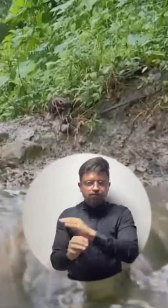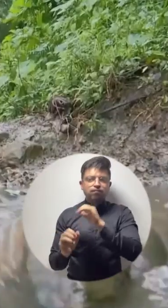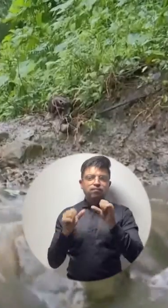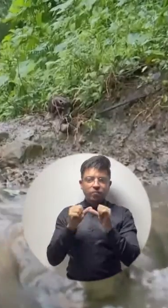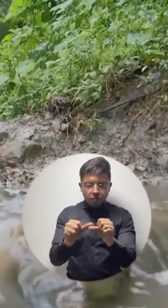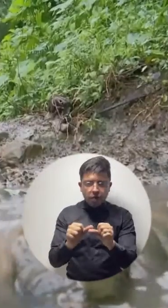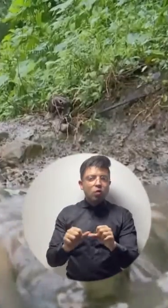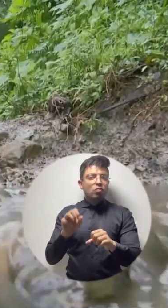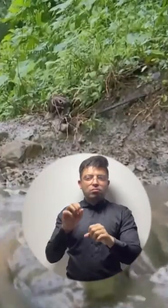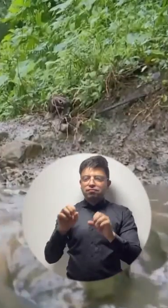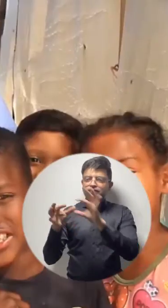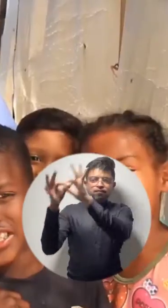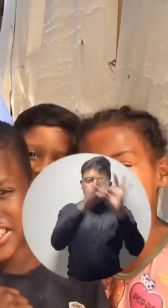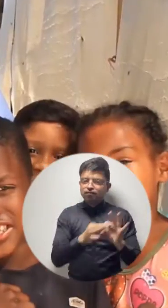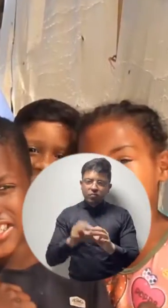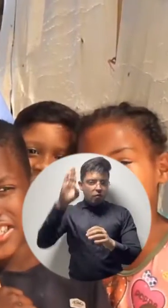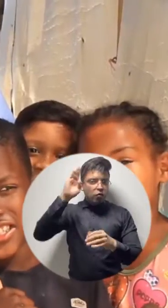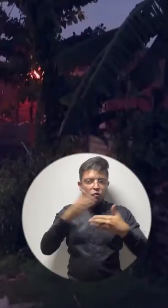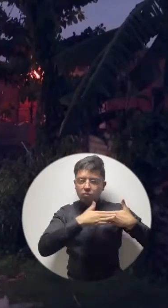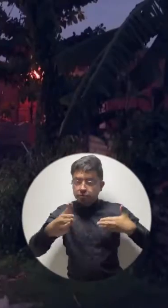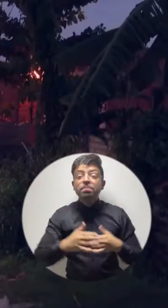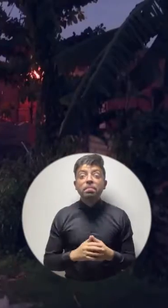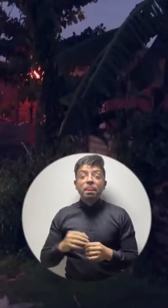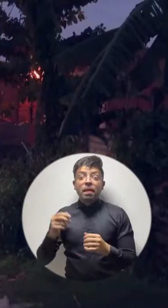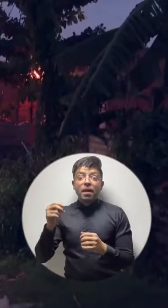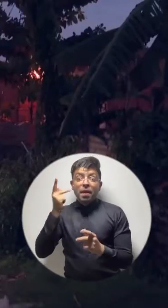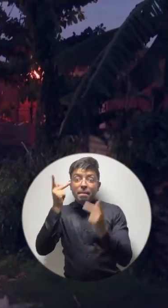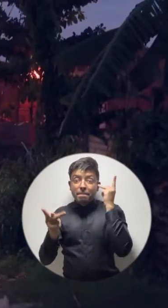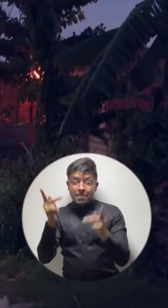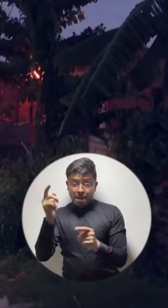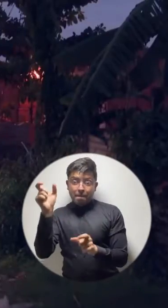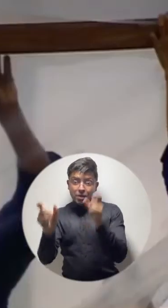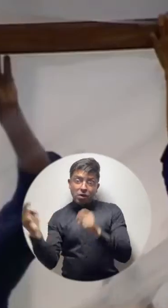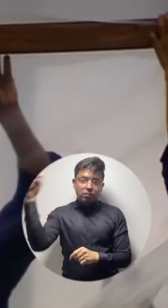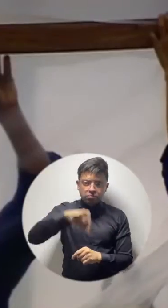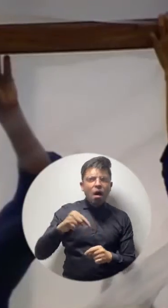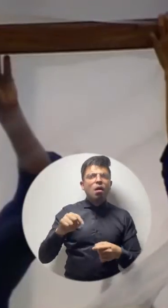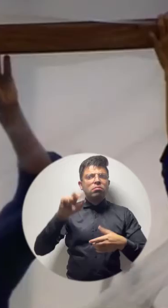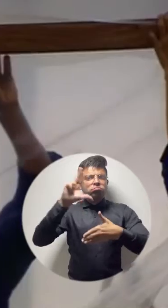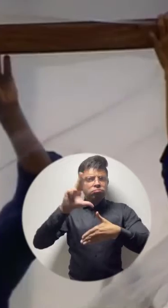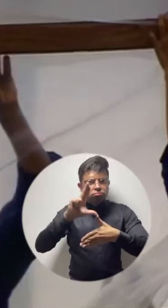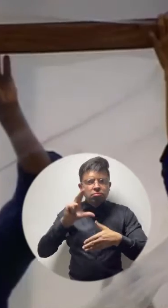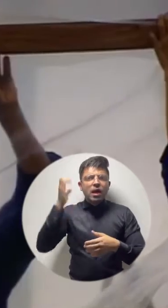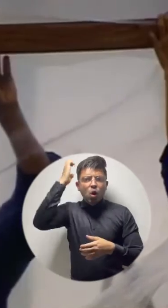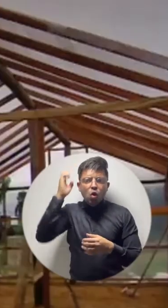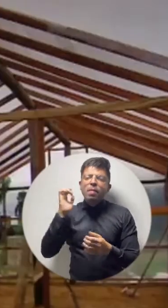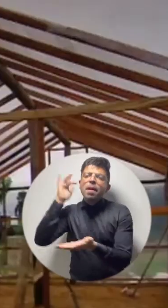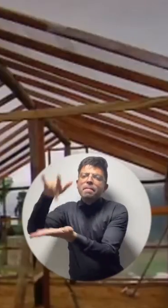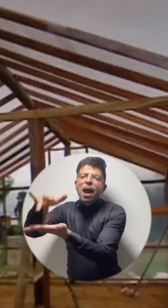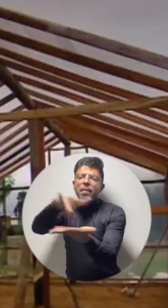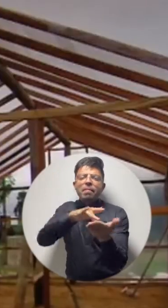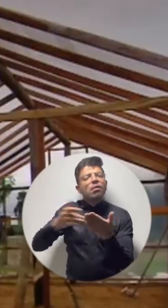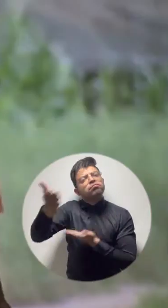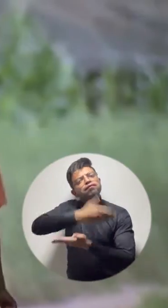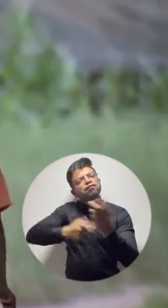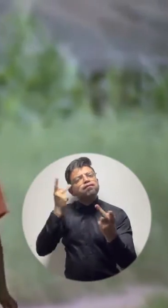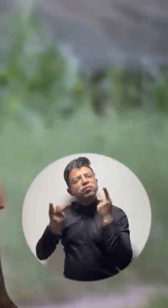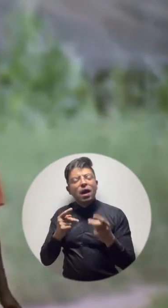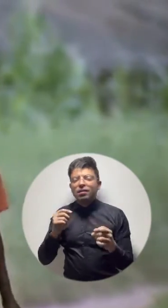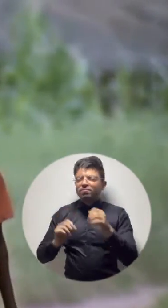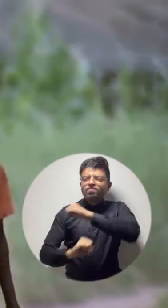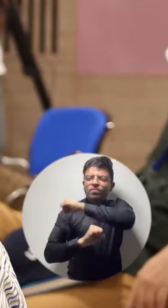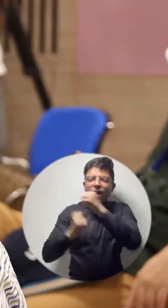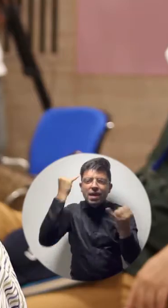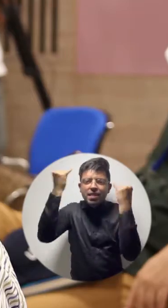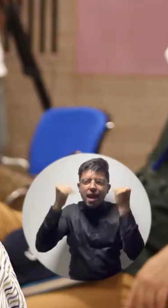futuro. Los invitados recorrieron distintos lugares de Colombia, Latinoamérica y Europa en aras de avanzar en el fortalecimiento de ideas de emprendimiento